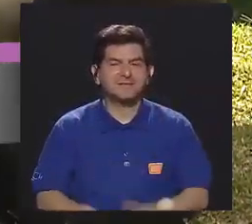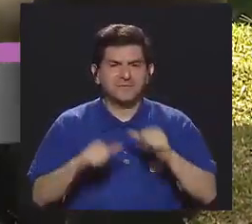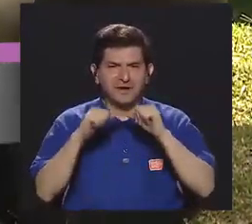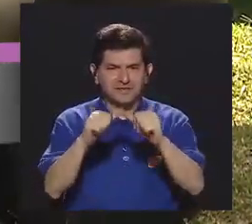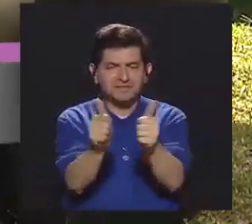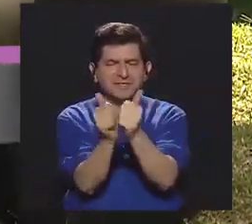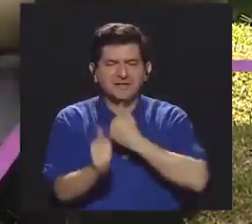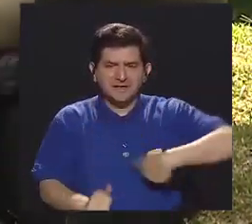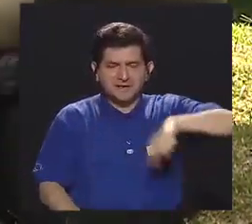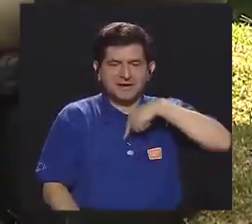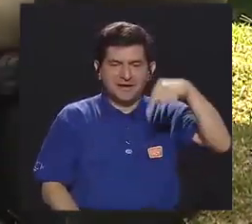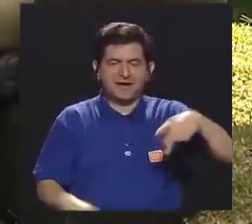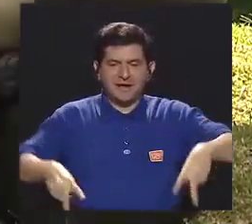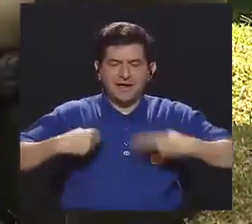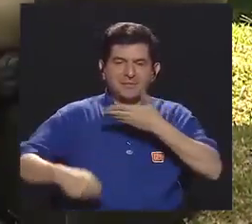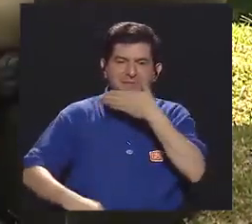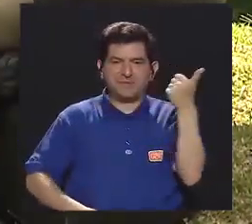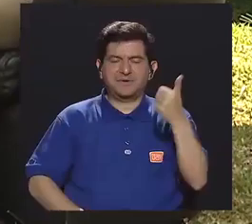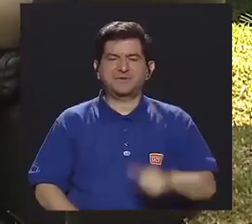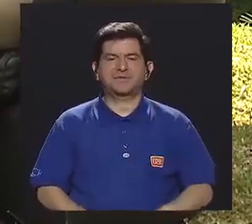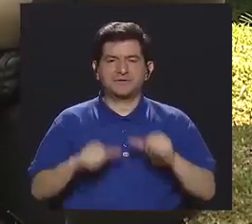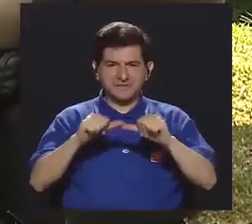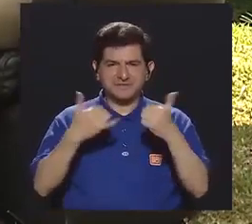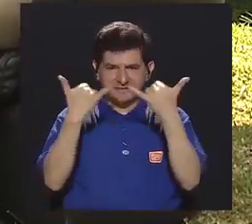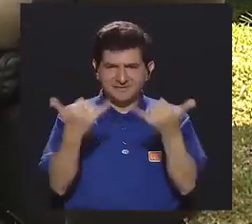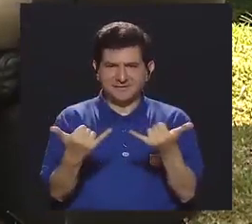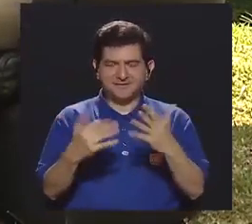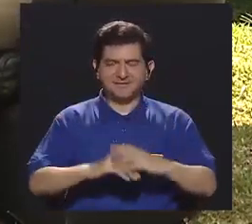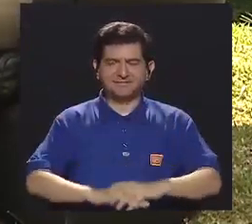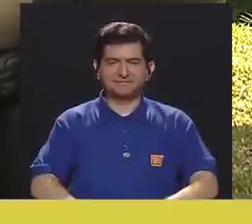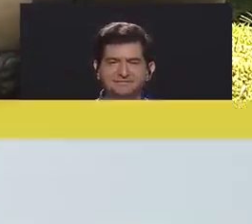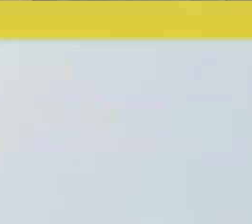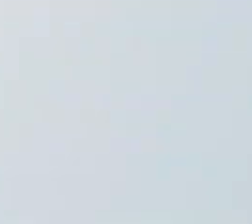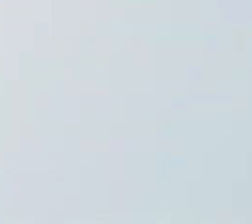continúen con nosotros. Somos Vivir Mejor, ya regresamos.